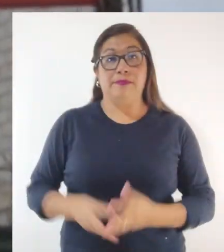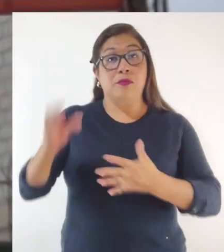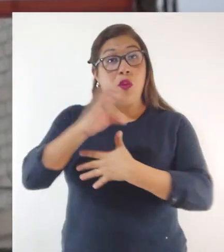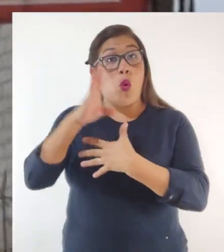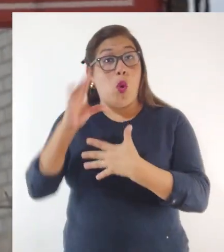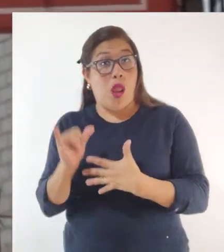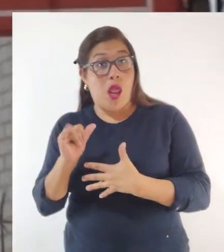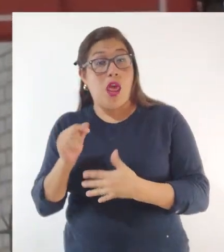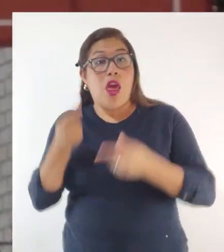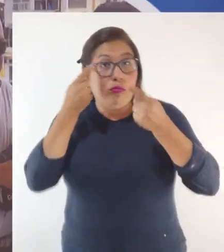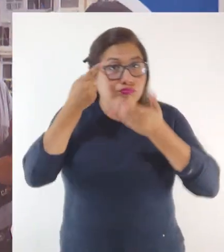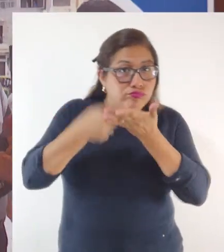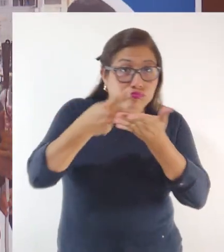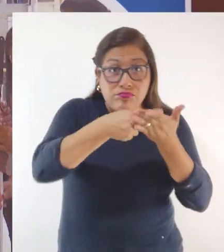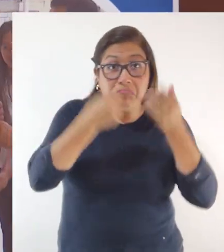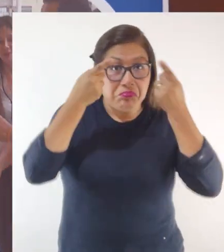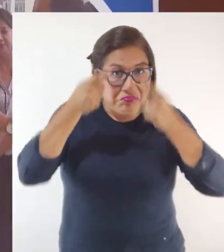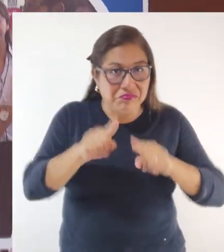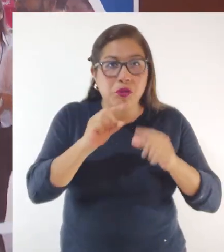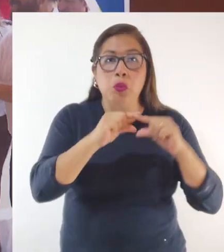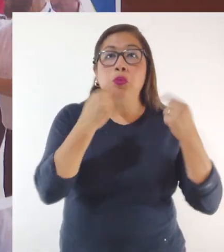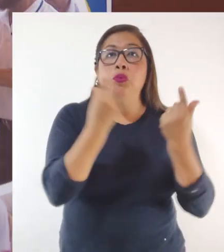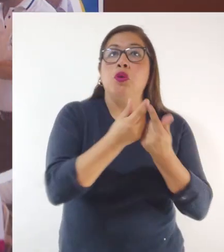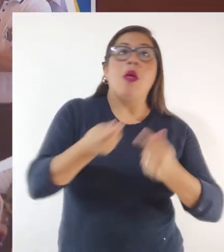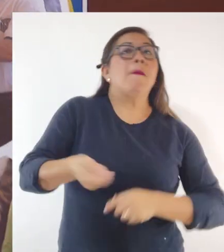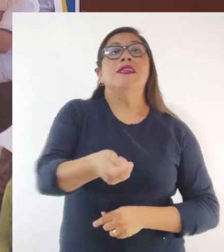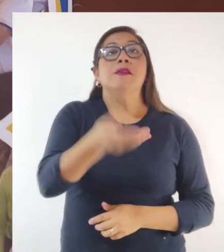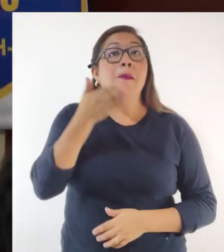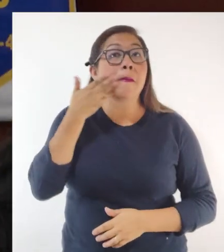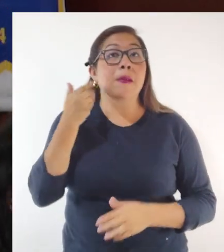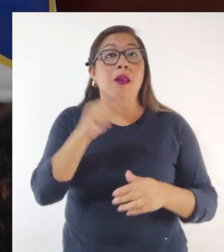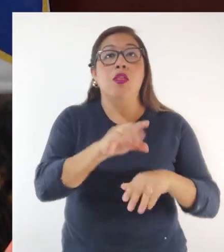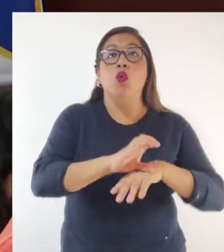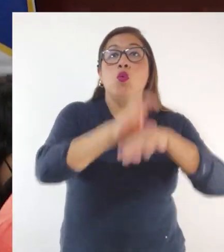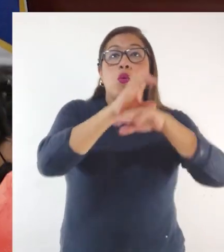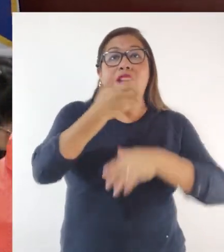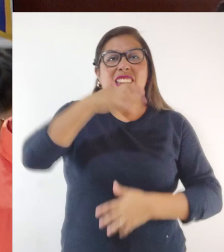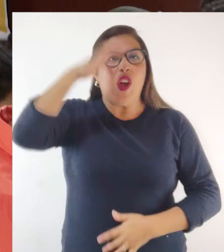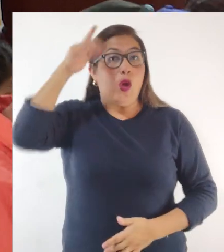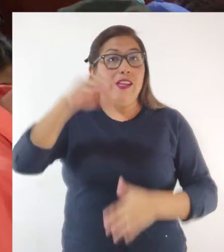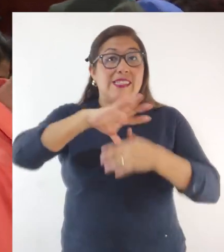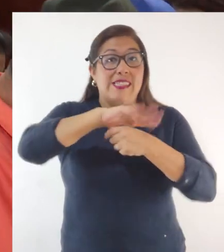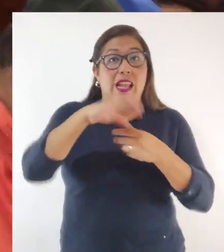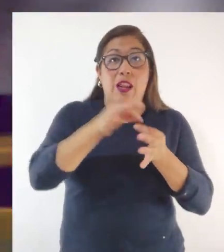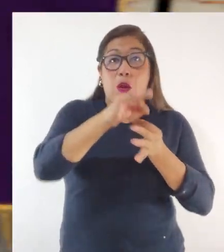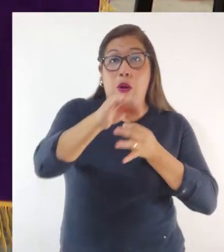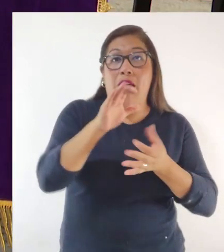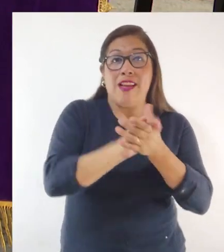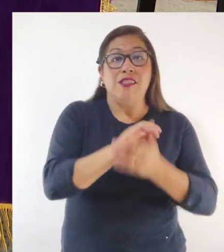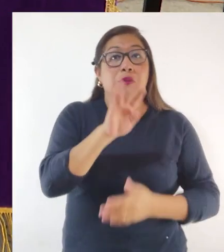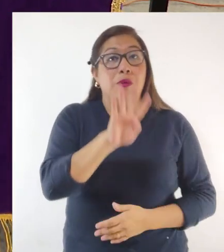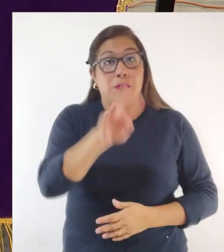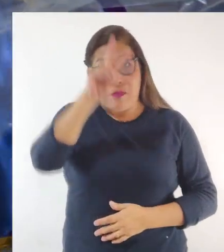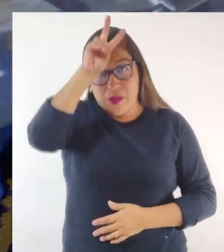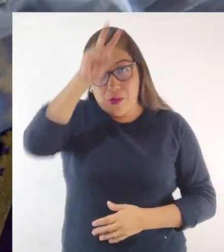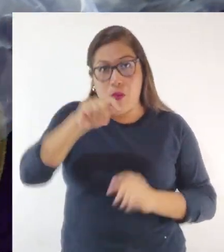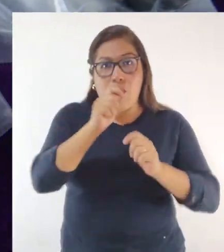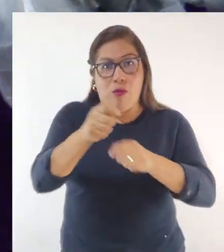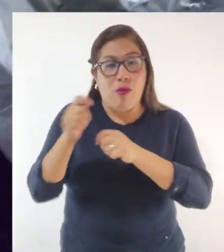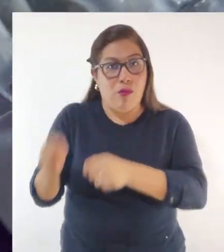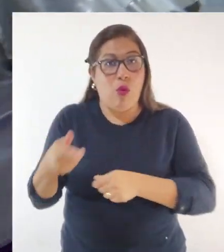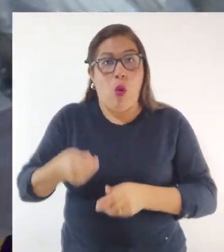El Conadis, en coordinación con el Comité de Bastones Blancos del Club de Leones San Miguel, Distrito H4 Perú,